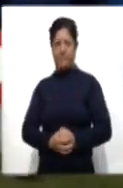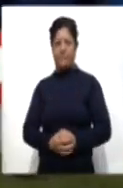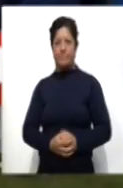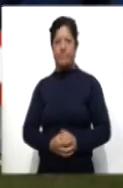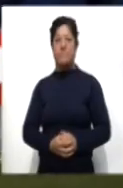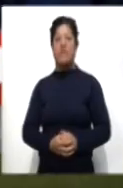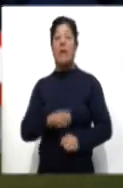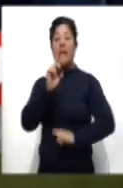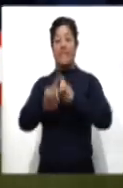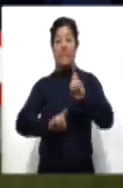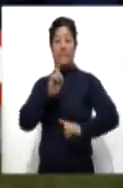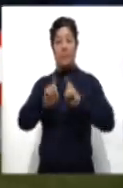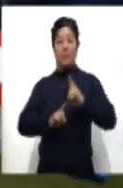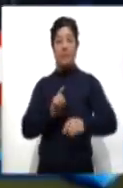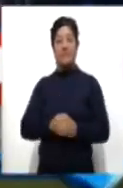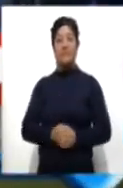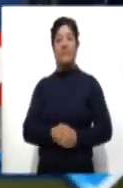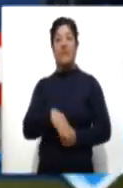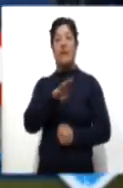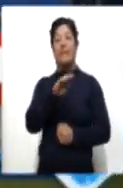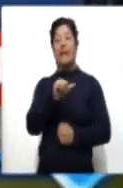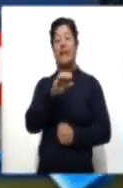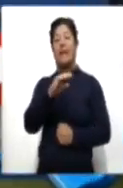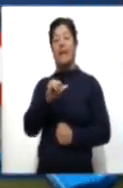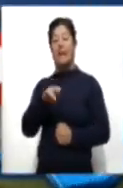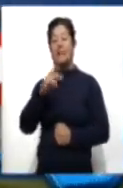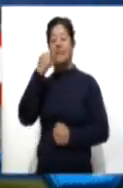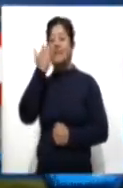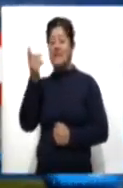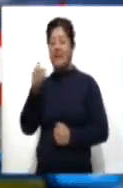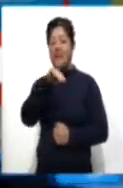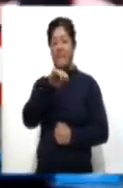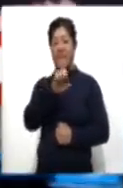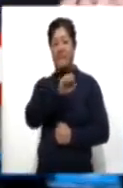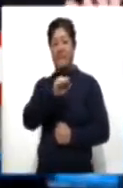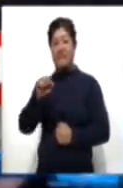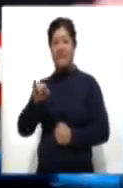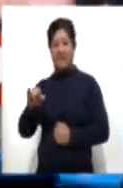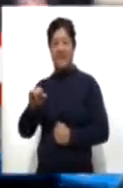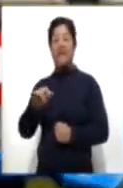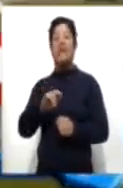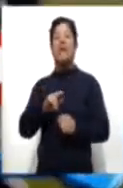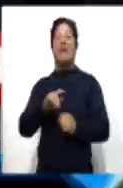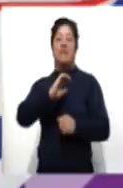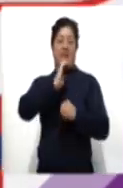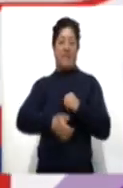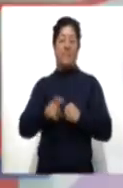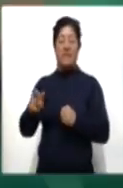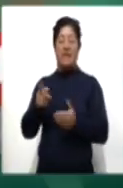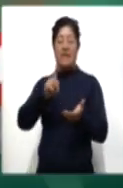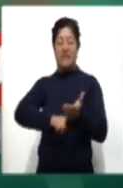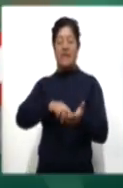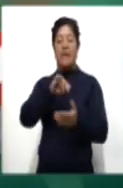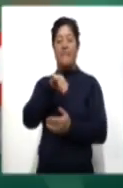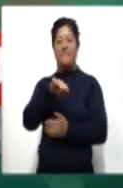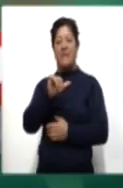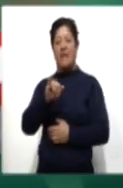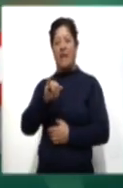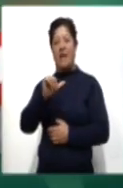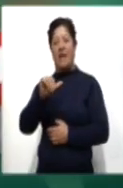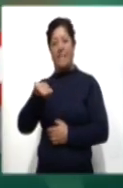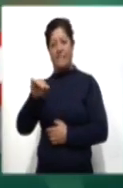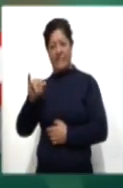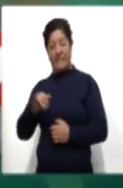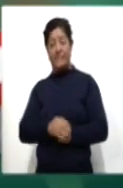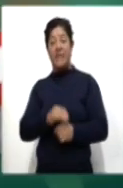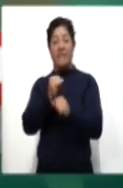En los deportes, David Beckham buscará que Messi termine su carrera en el Inter de Miami. En información